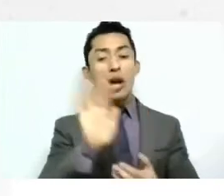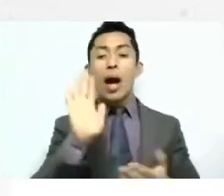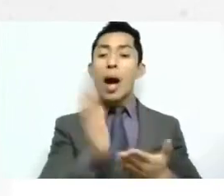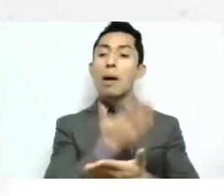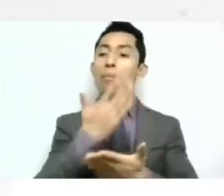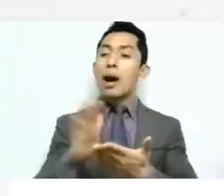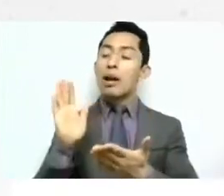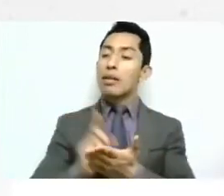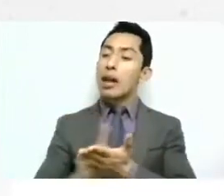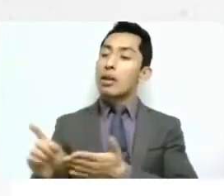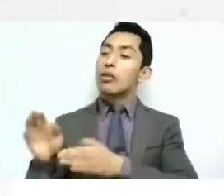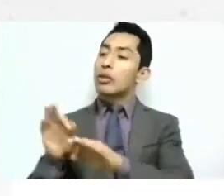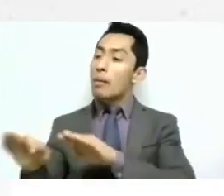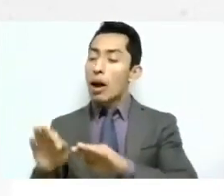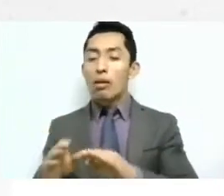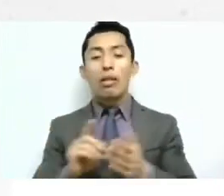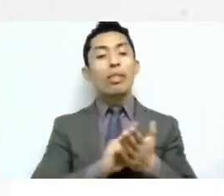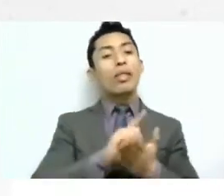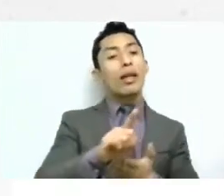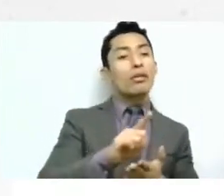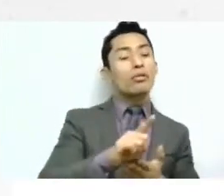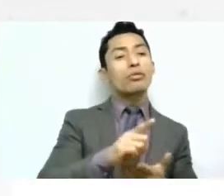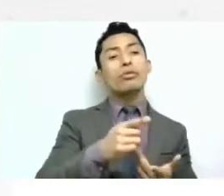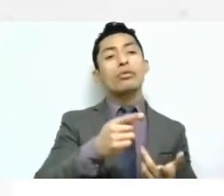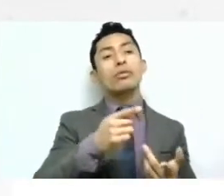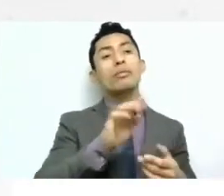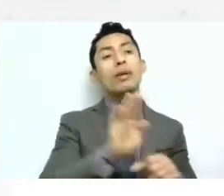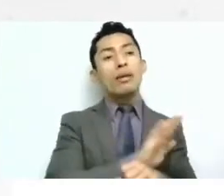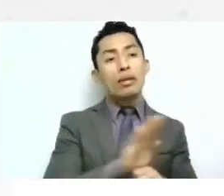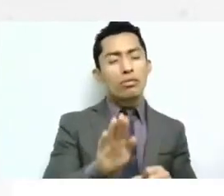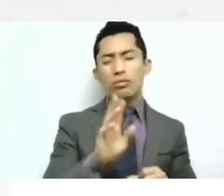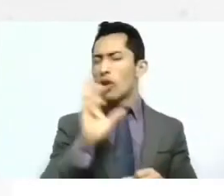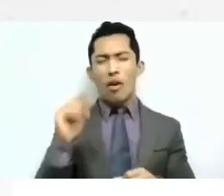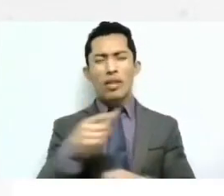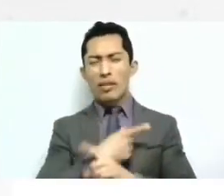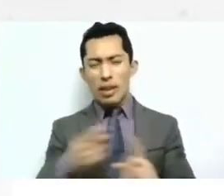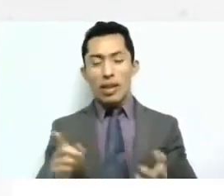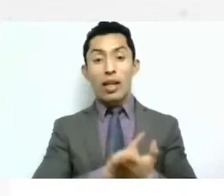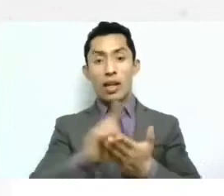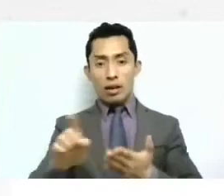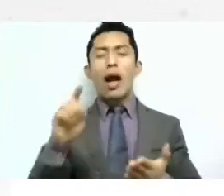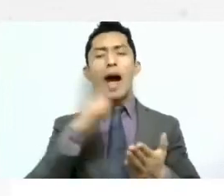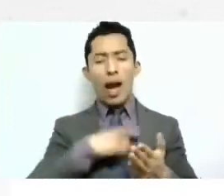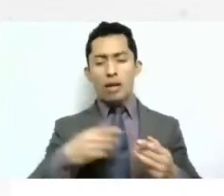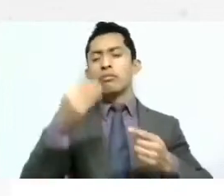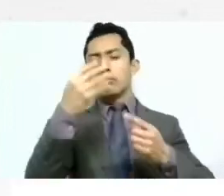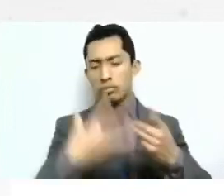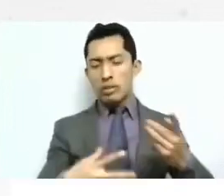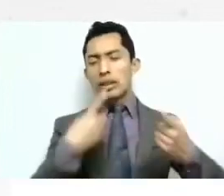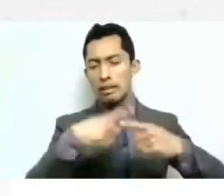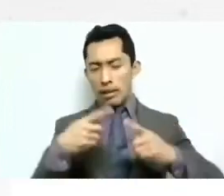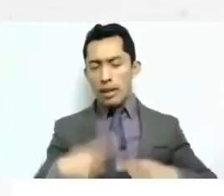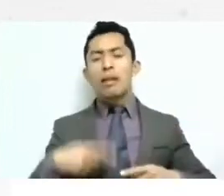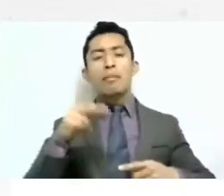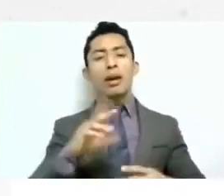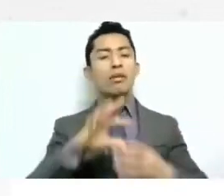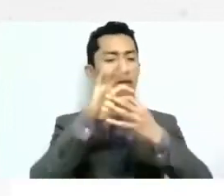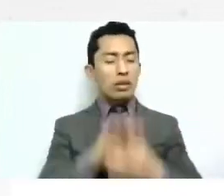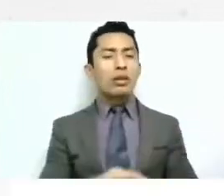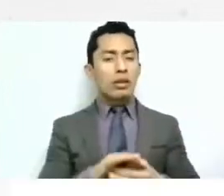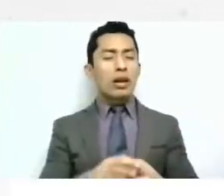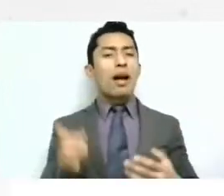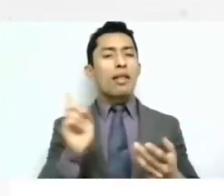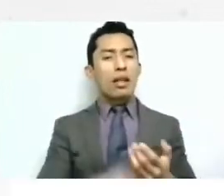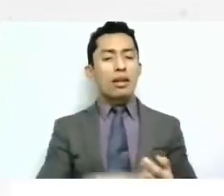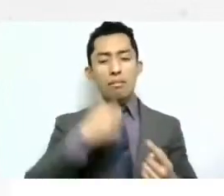poner el derecho laboral no creo que todos vamos tenemos que ir a la par y entender uno por uno como como al tocar un